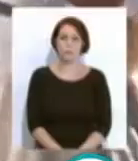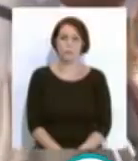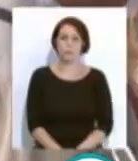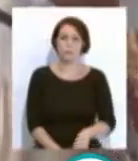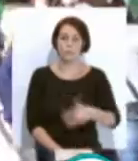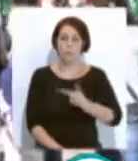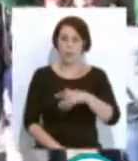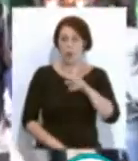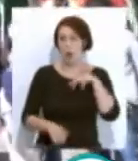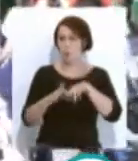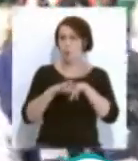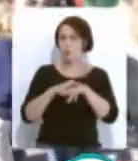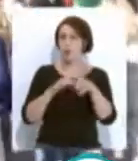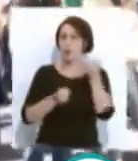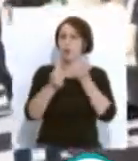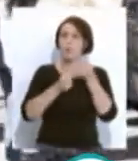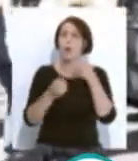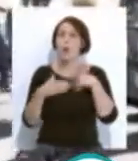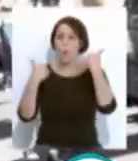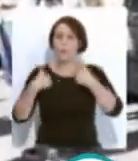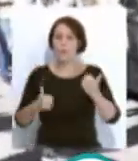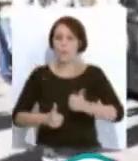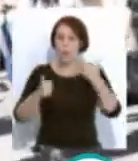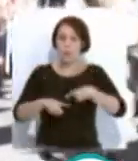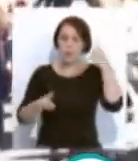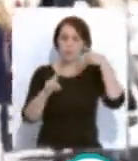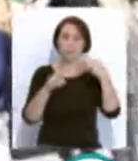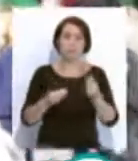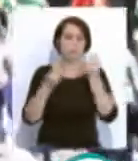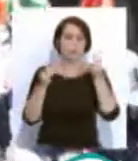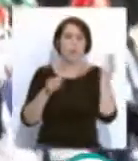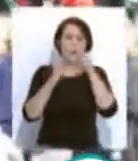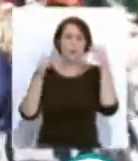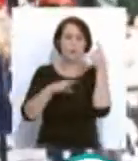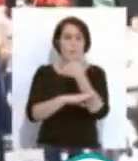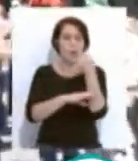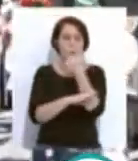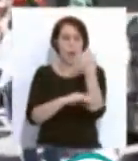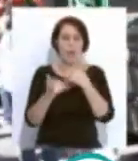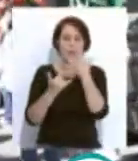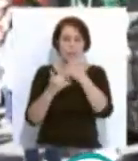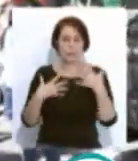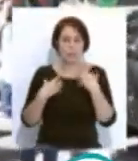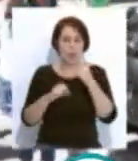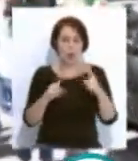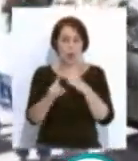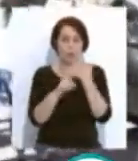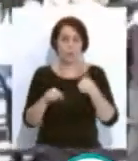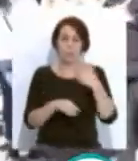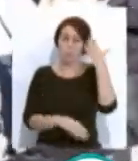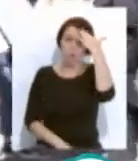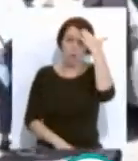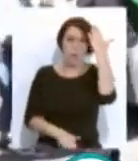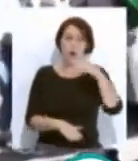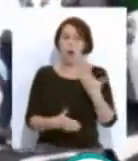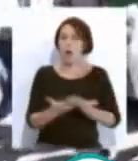Más recursos económicos y humanos para mejorar la calidad de la atención primaria y contra la crisis sanitaria. han sido las principales